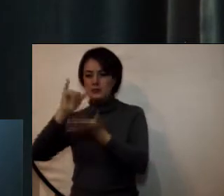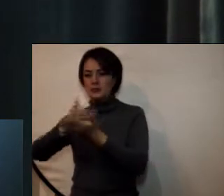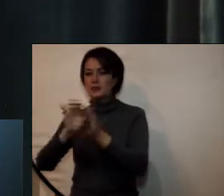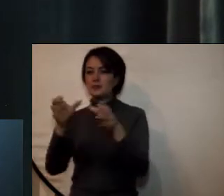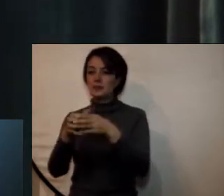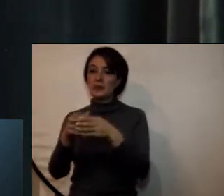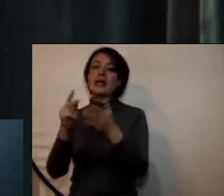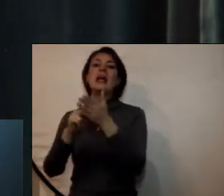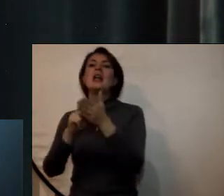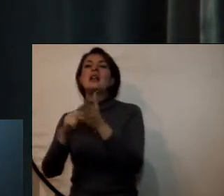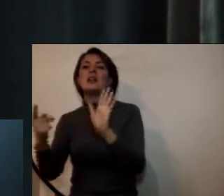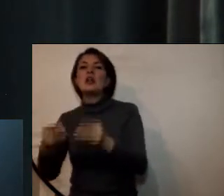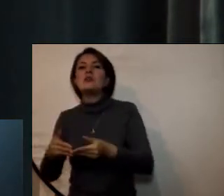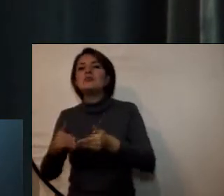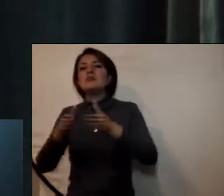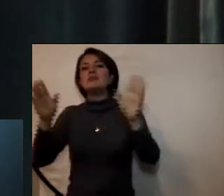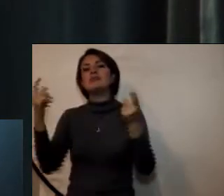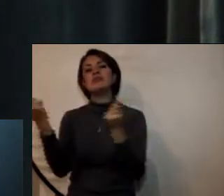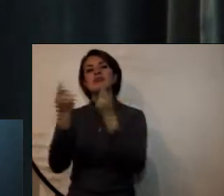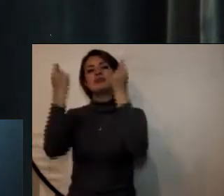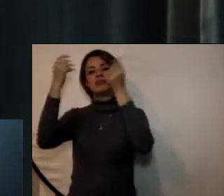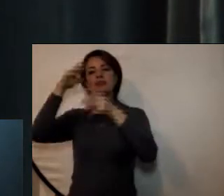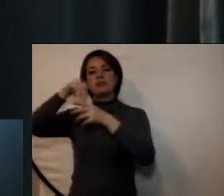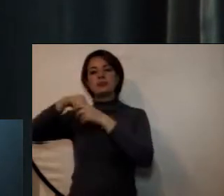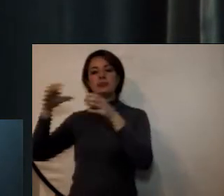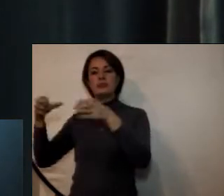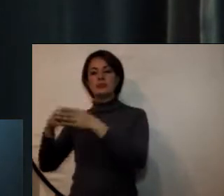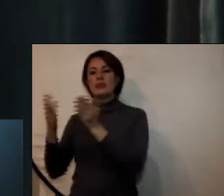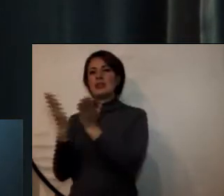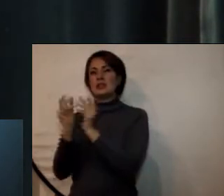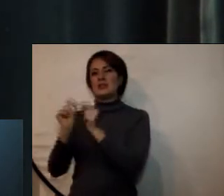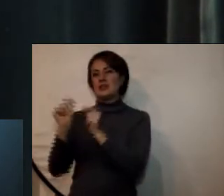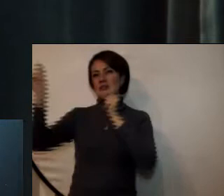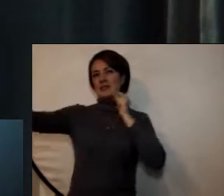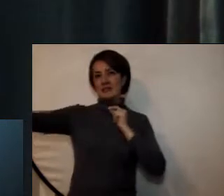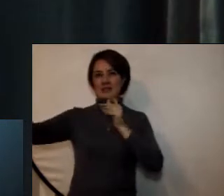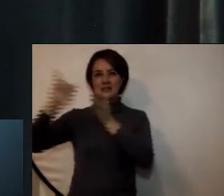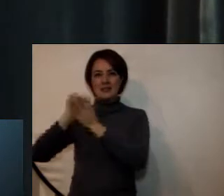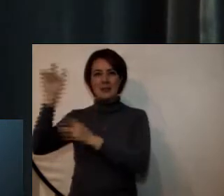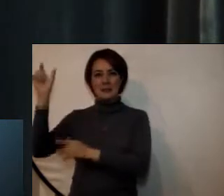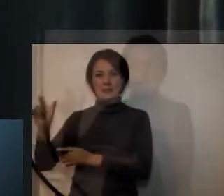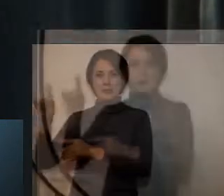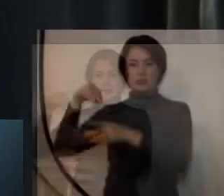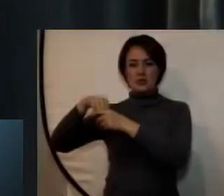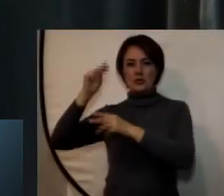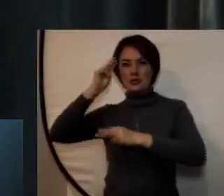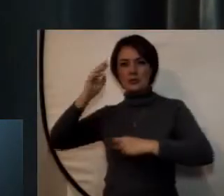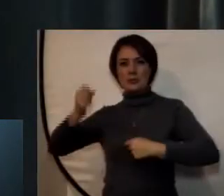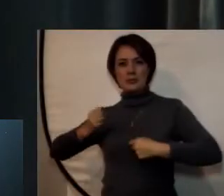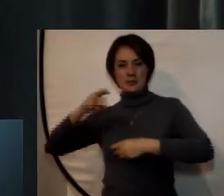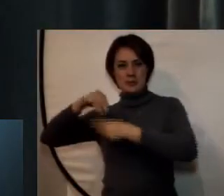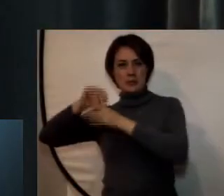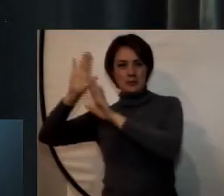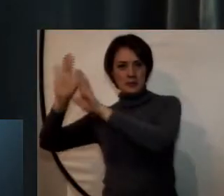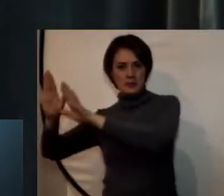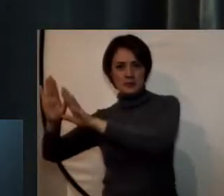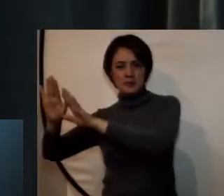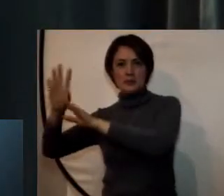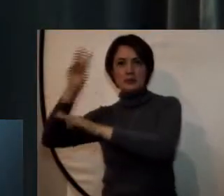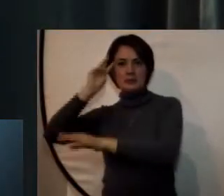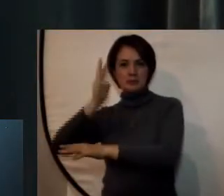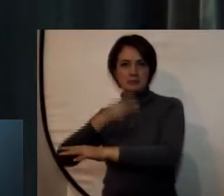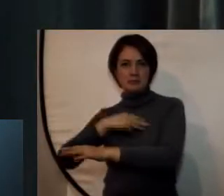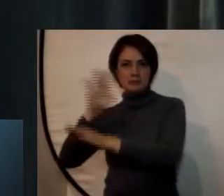van a ser ofertadas a través de la facultad de estudios a distancia tanto para el personal militar o que